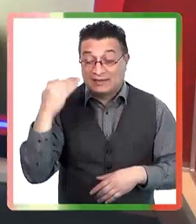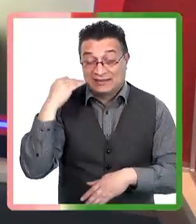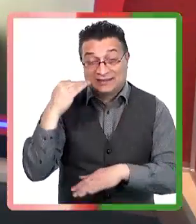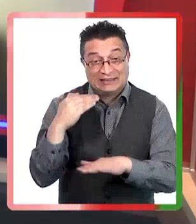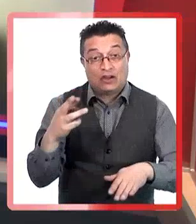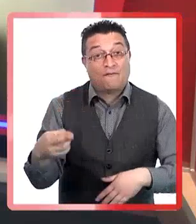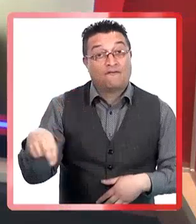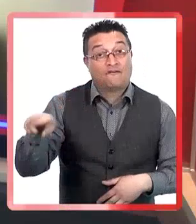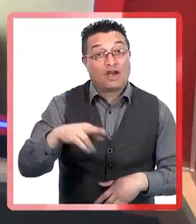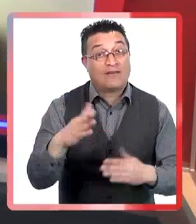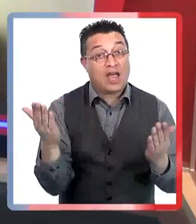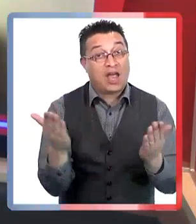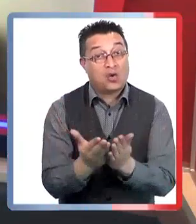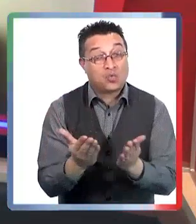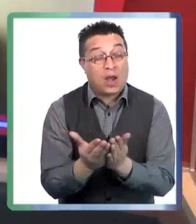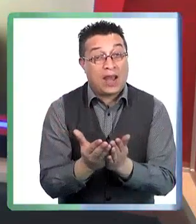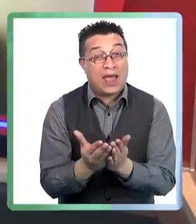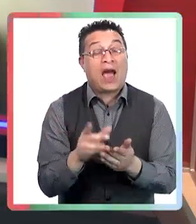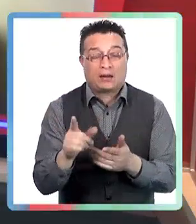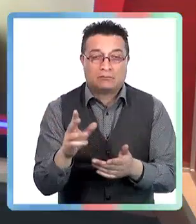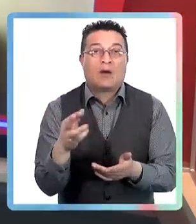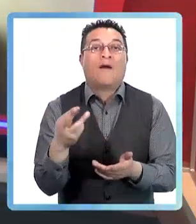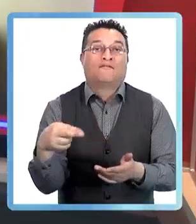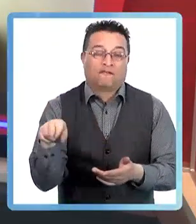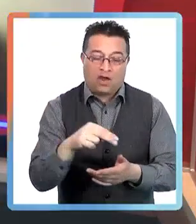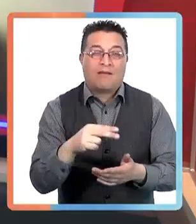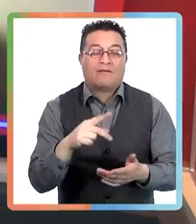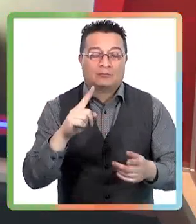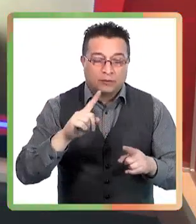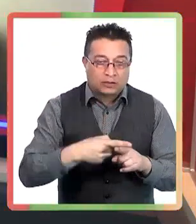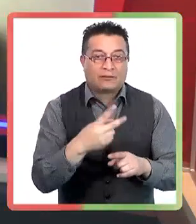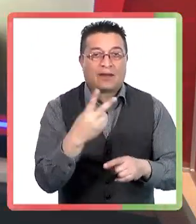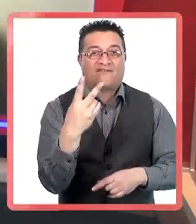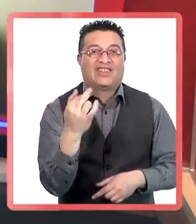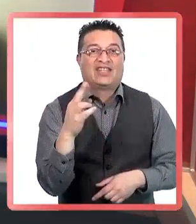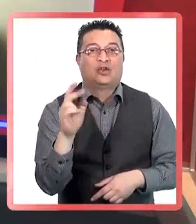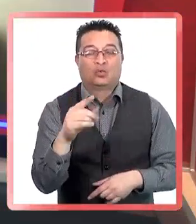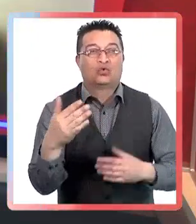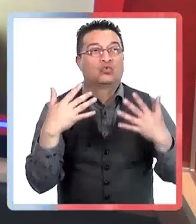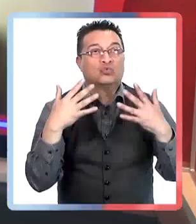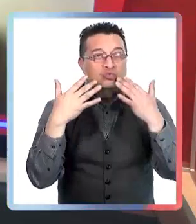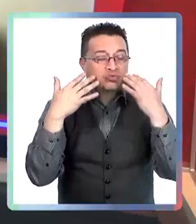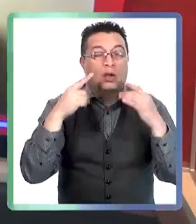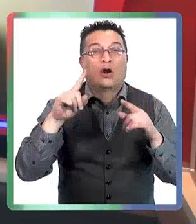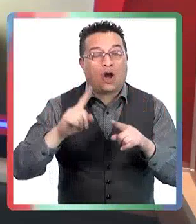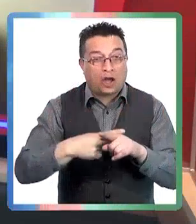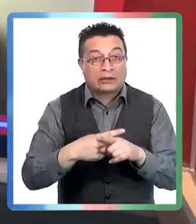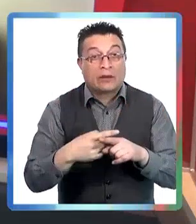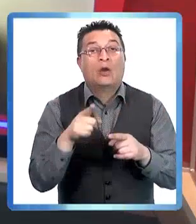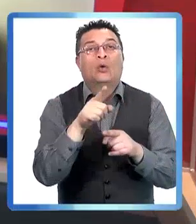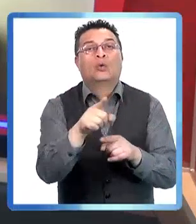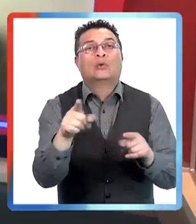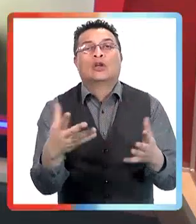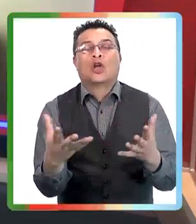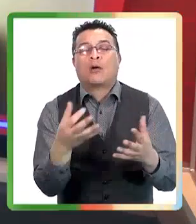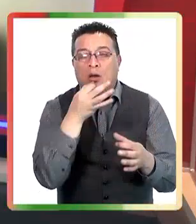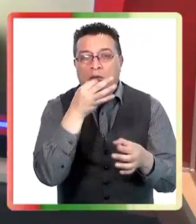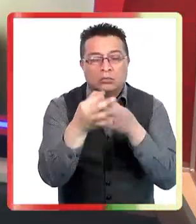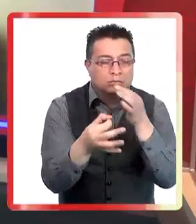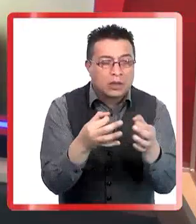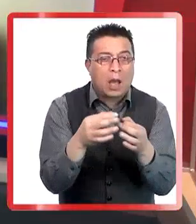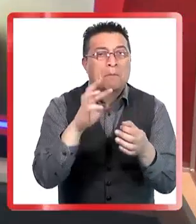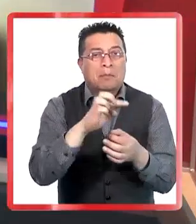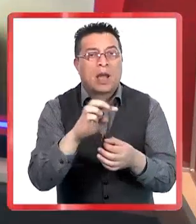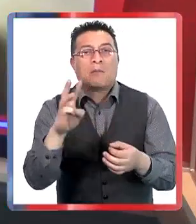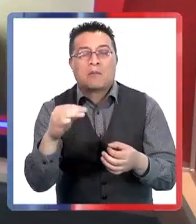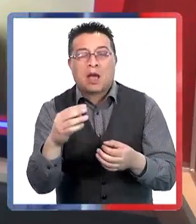en que los niños y niñas están volviendo a clases, que por lo tanto se van a volver a enfrentar a todos estos virus respiratorios que andan circulando, ¿usted cómo le recomendaría